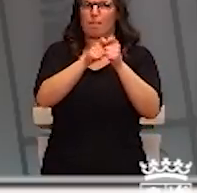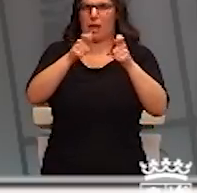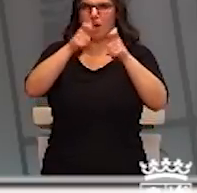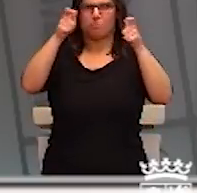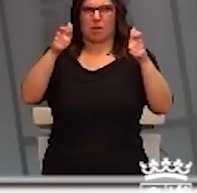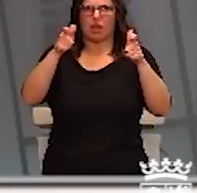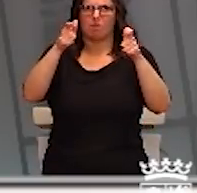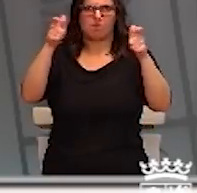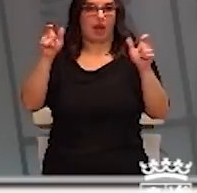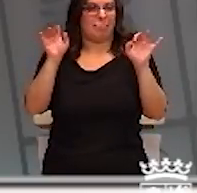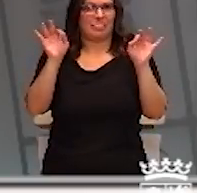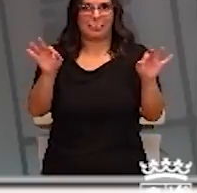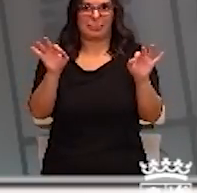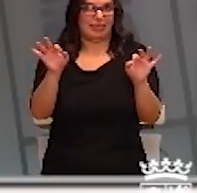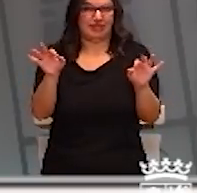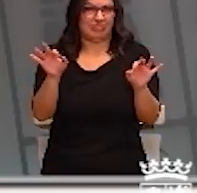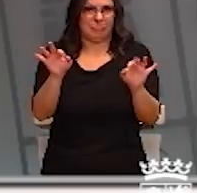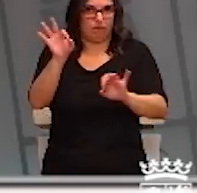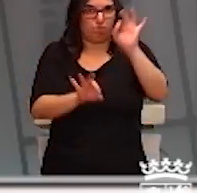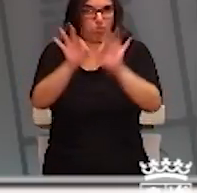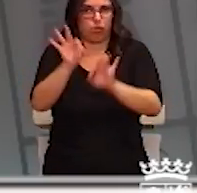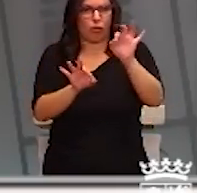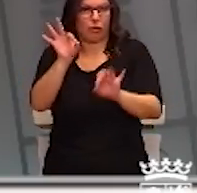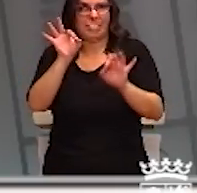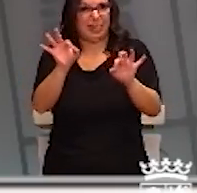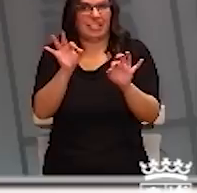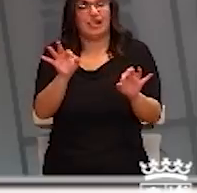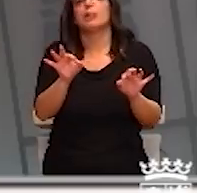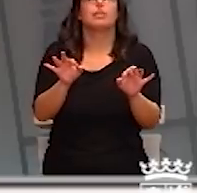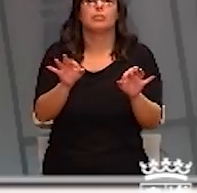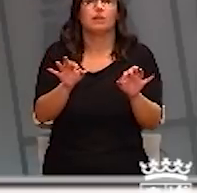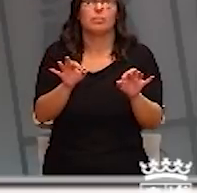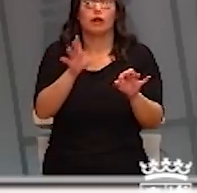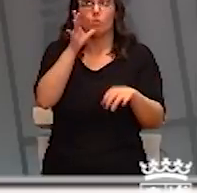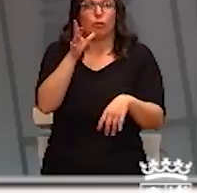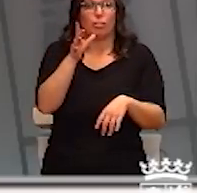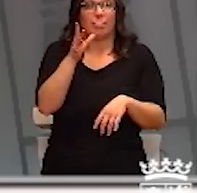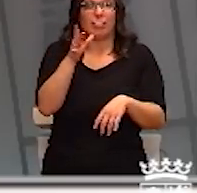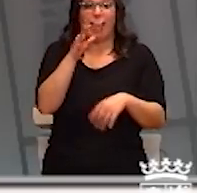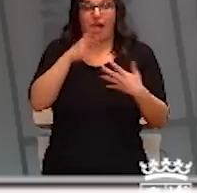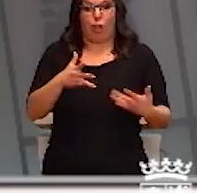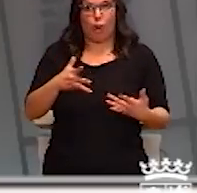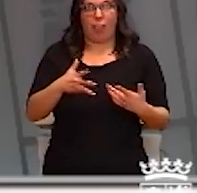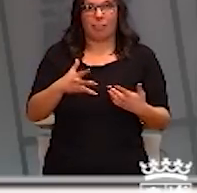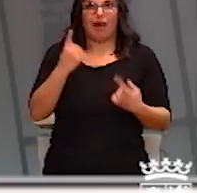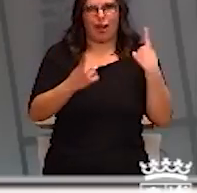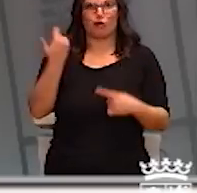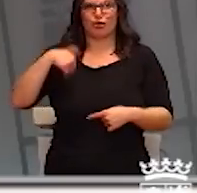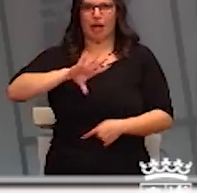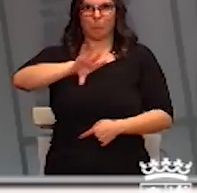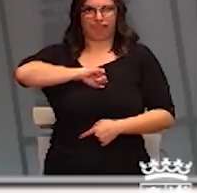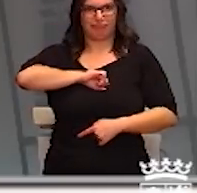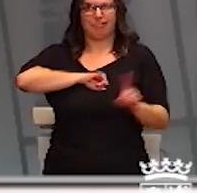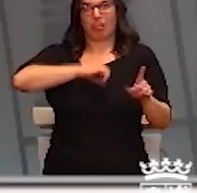el que toque, porque esos enfermos ya están contagiados a día de hoy. Todas las medidas